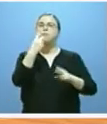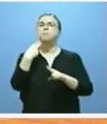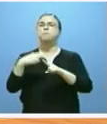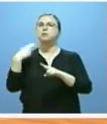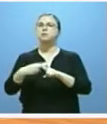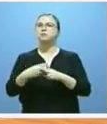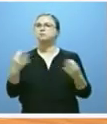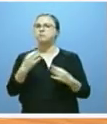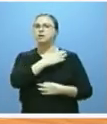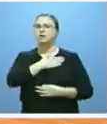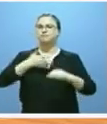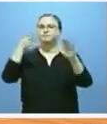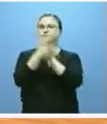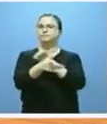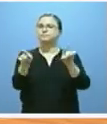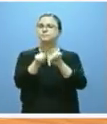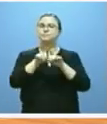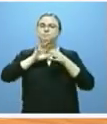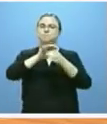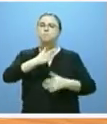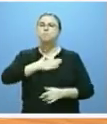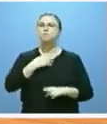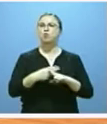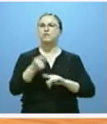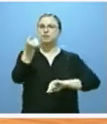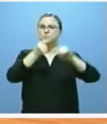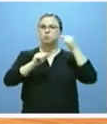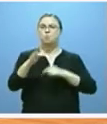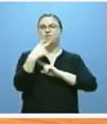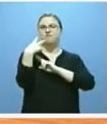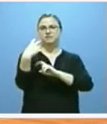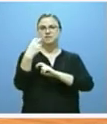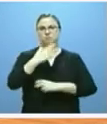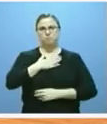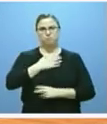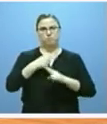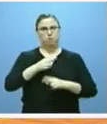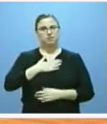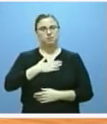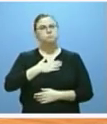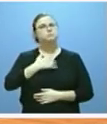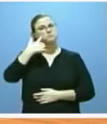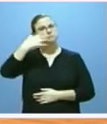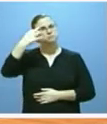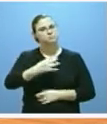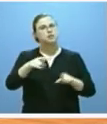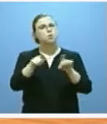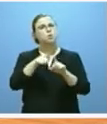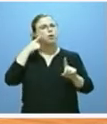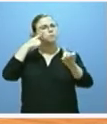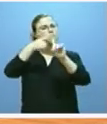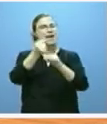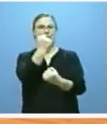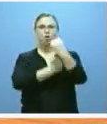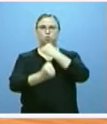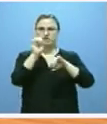quiero hacer una breve referencia a nuestra política presupuestaria y fiscal que desde luego tiene un contenido netamente económico